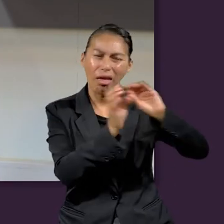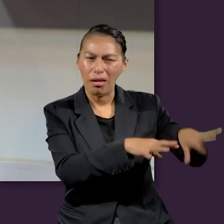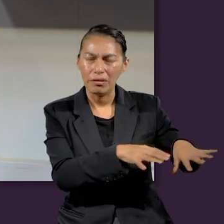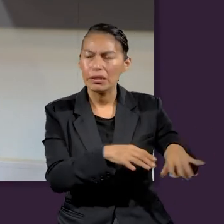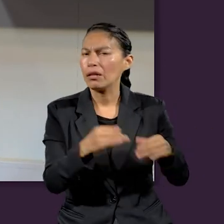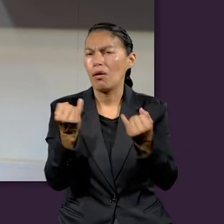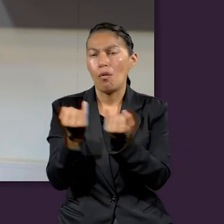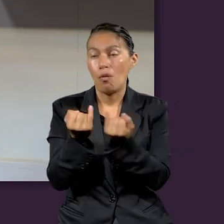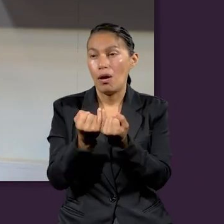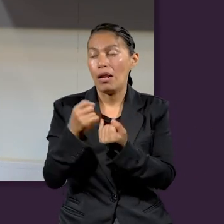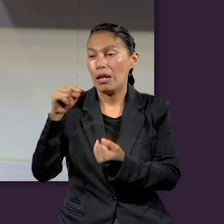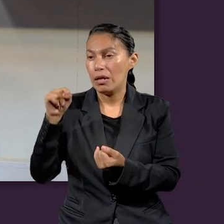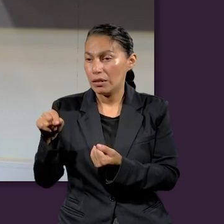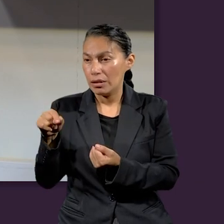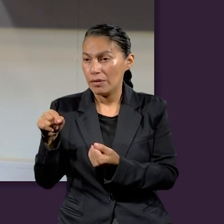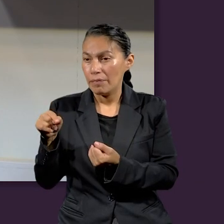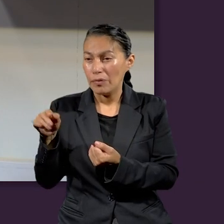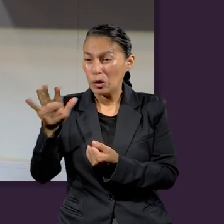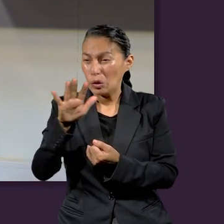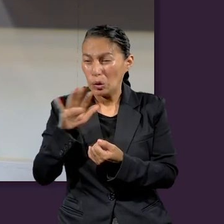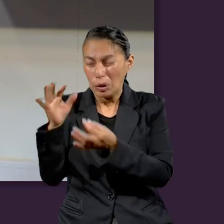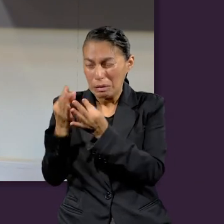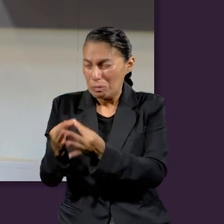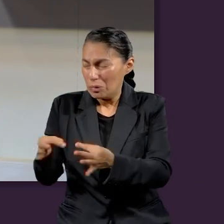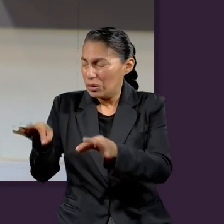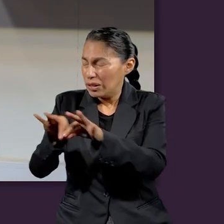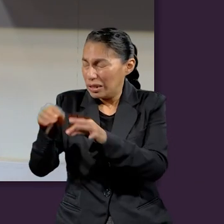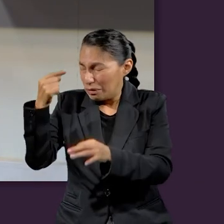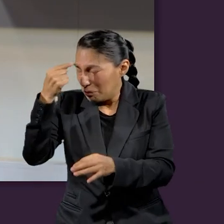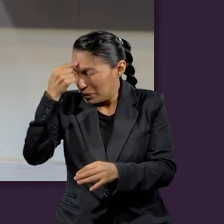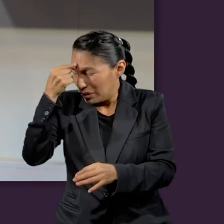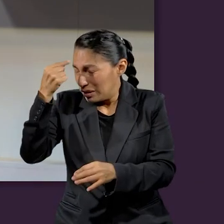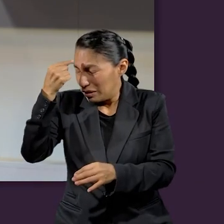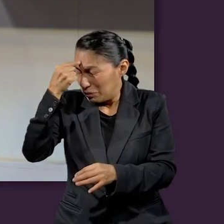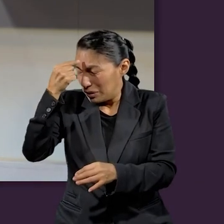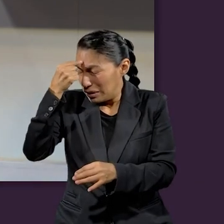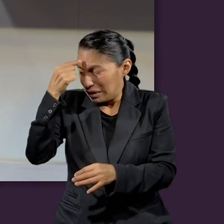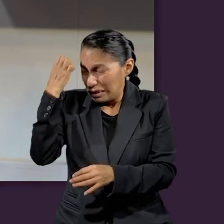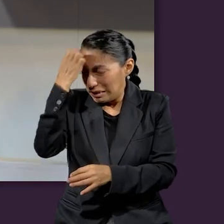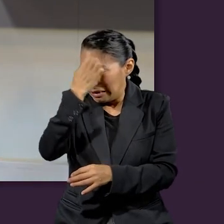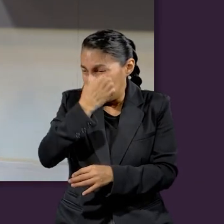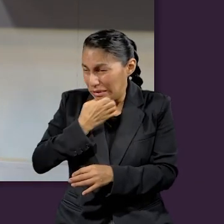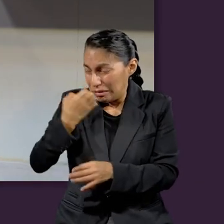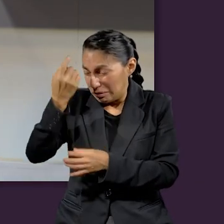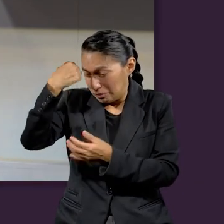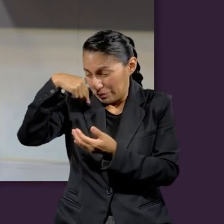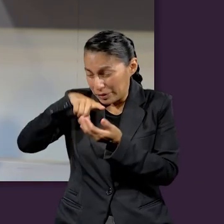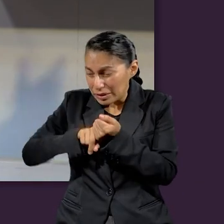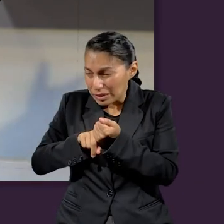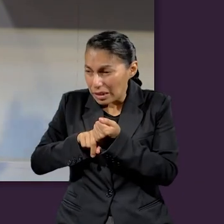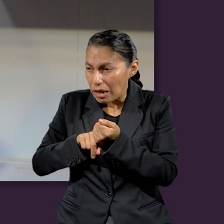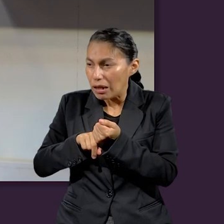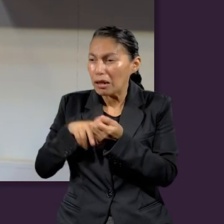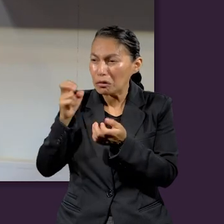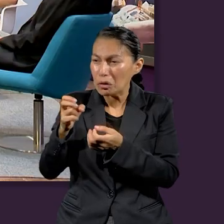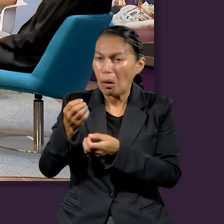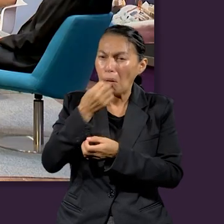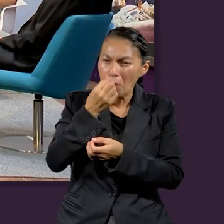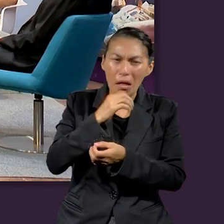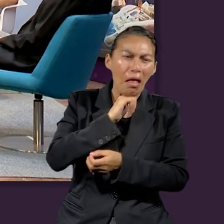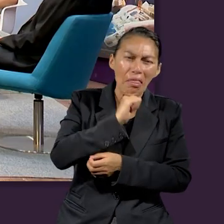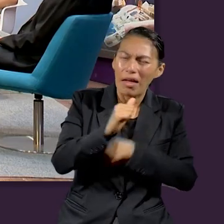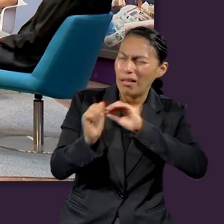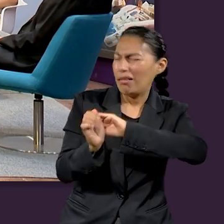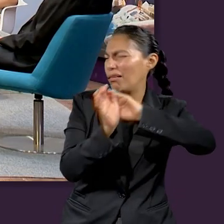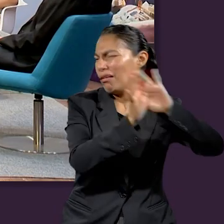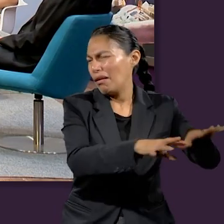ayuno, como que darle tanta relevancia a este proceso de reflexión que este proceso de comer o de, oye, vamos. Pasaba un